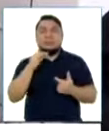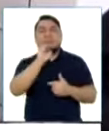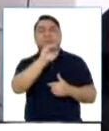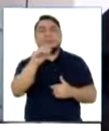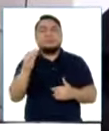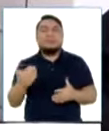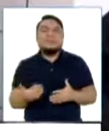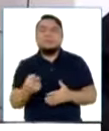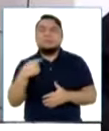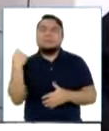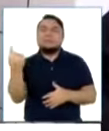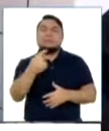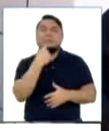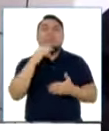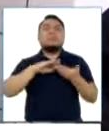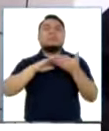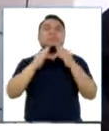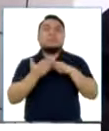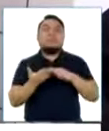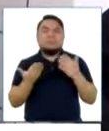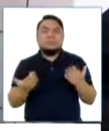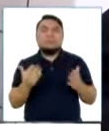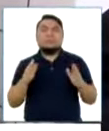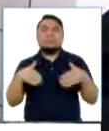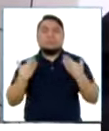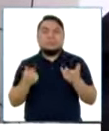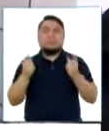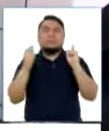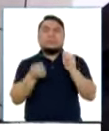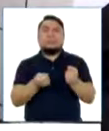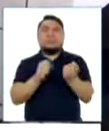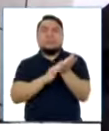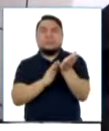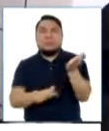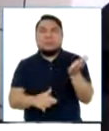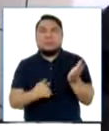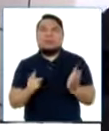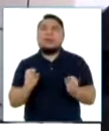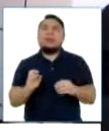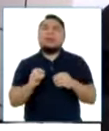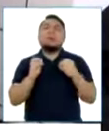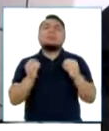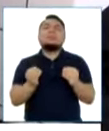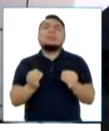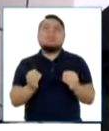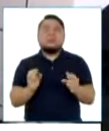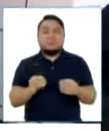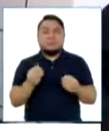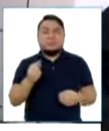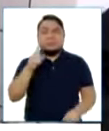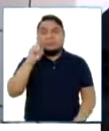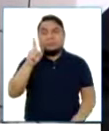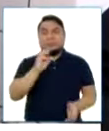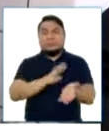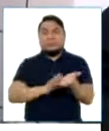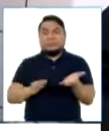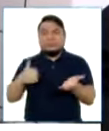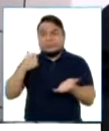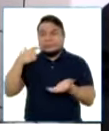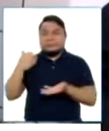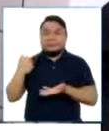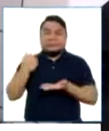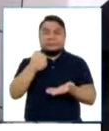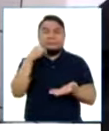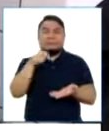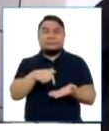invocación a toda la población a poder donar sangre. ¿Y por qué? Porque una unidad de sangre